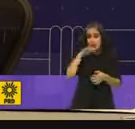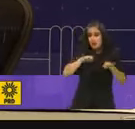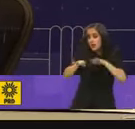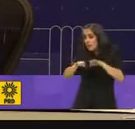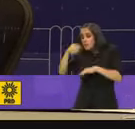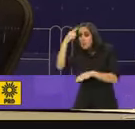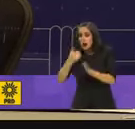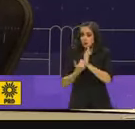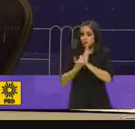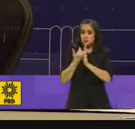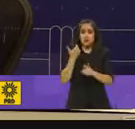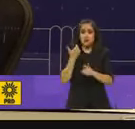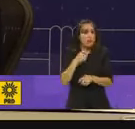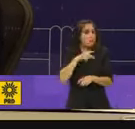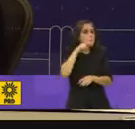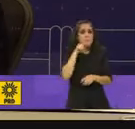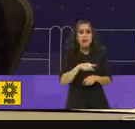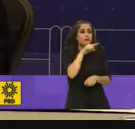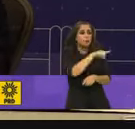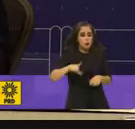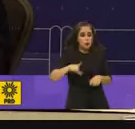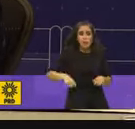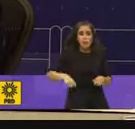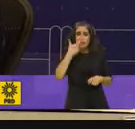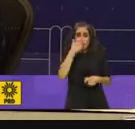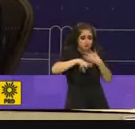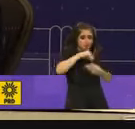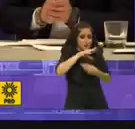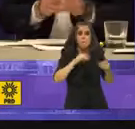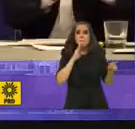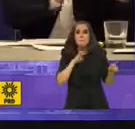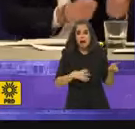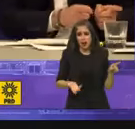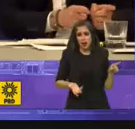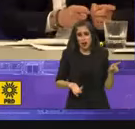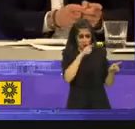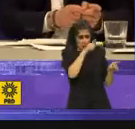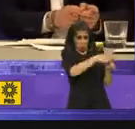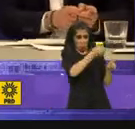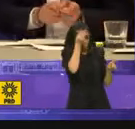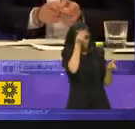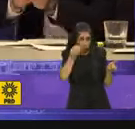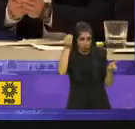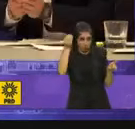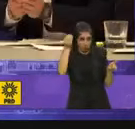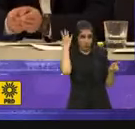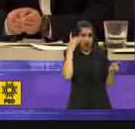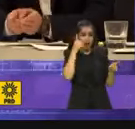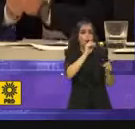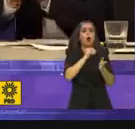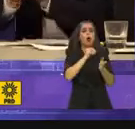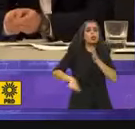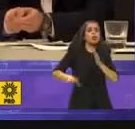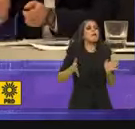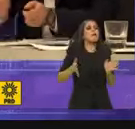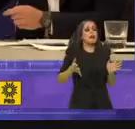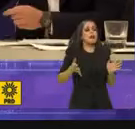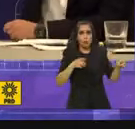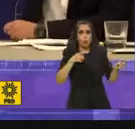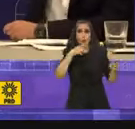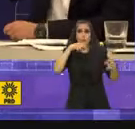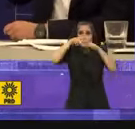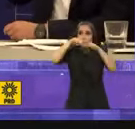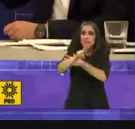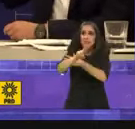que ver con las maneras de finanzas públicas. O ya se te olvidó o no nos vas a decir que endeudaron al metro para